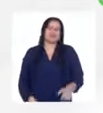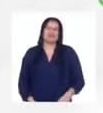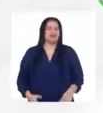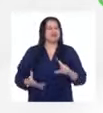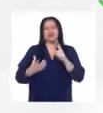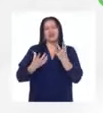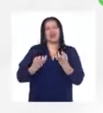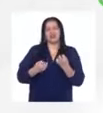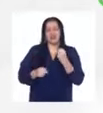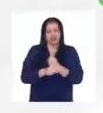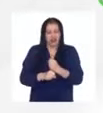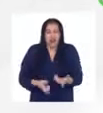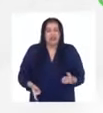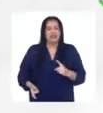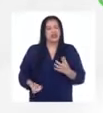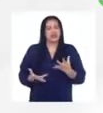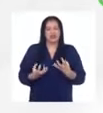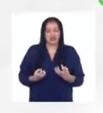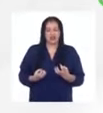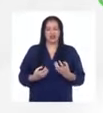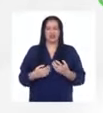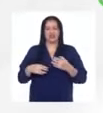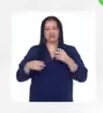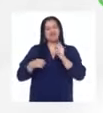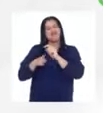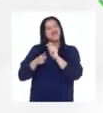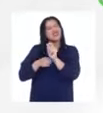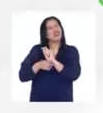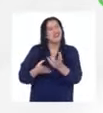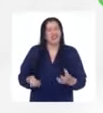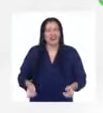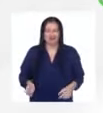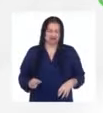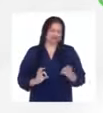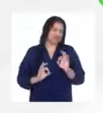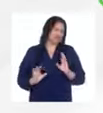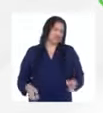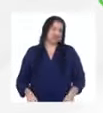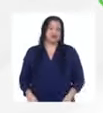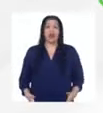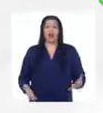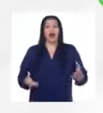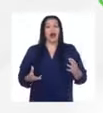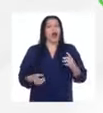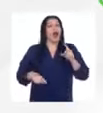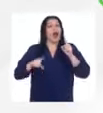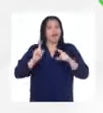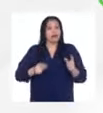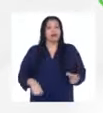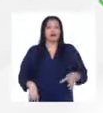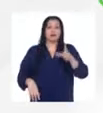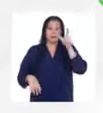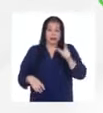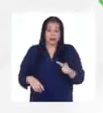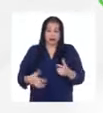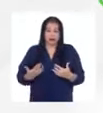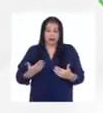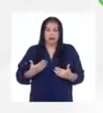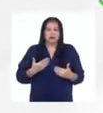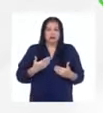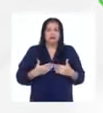trabajar no tengo ganas de hacer esta tarea o ¿no? a veces cuando estamos avanzando hacia algo